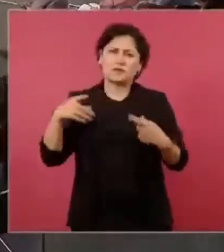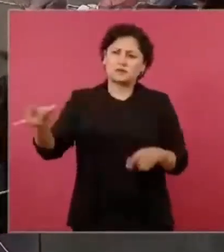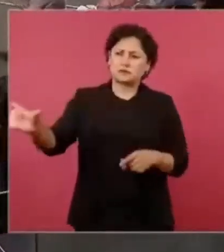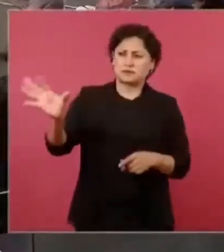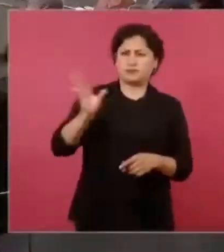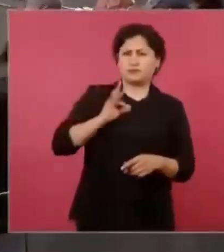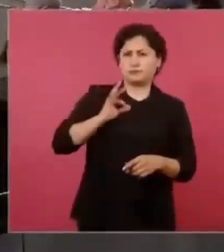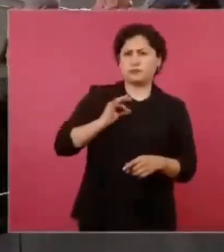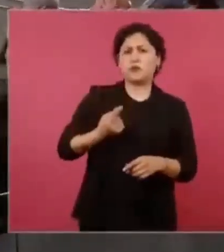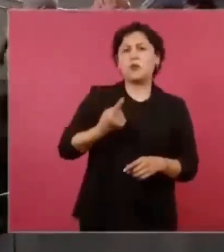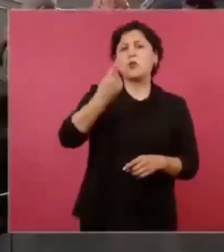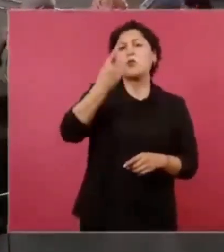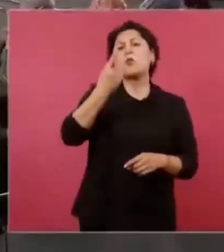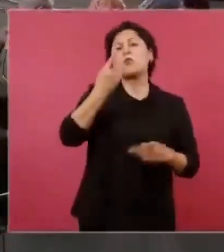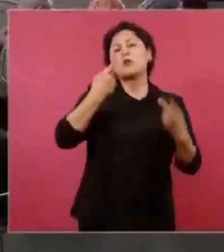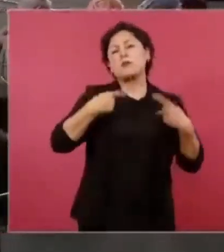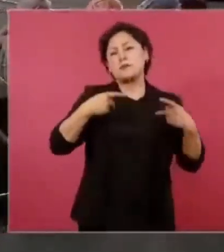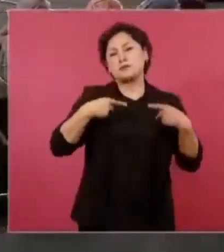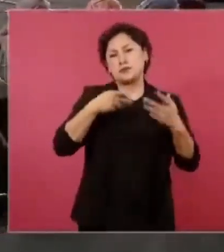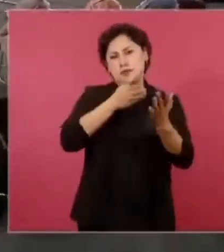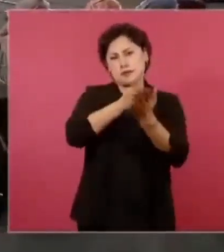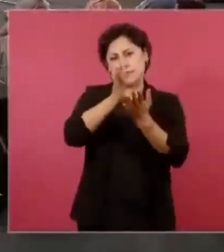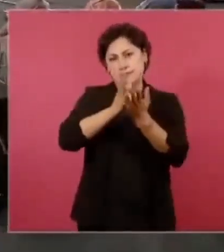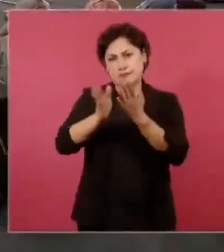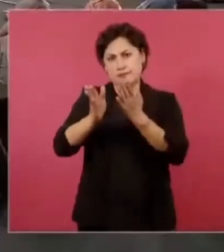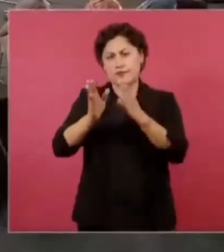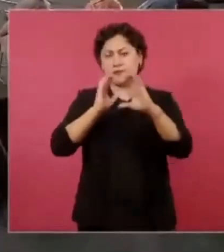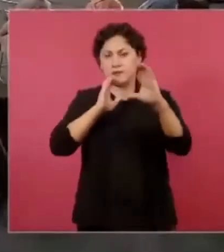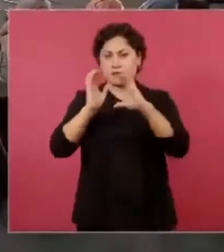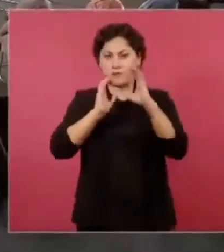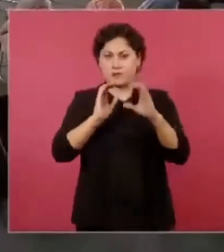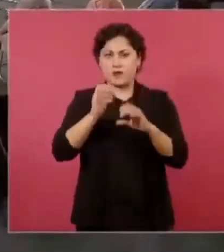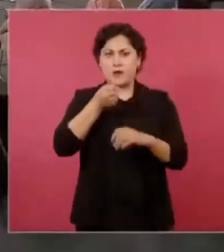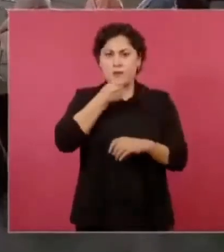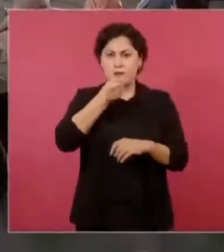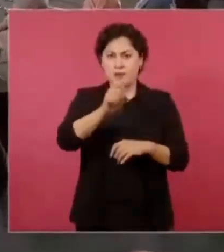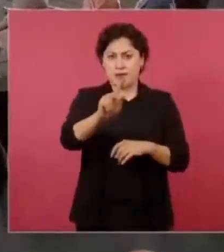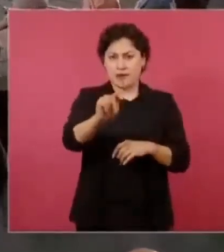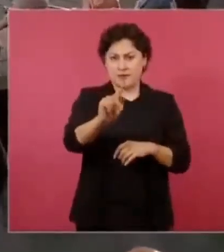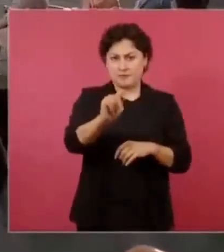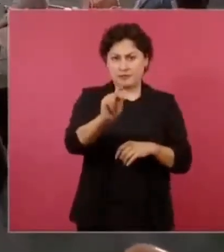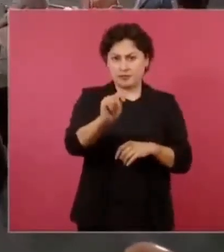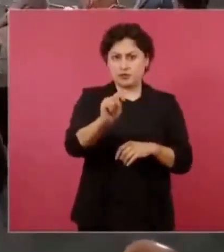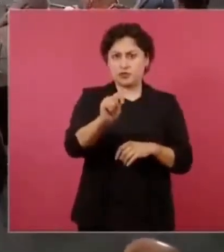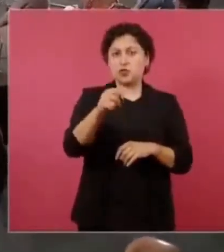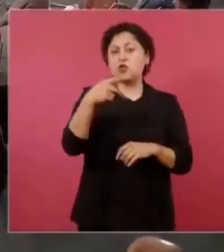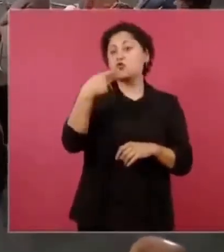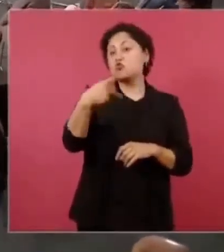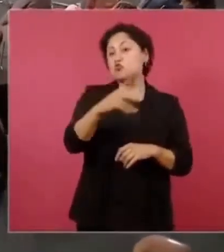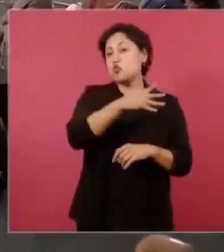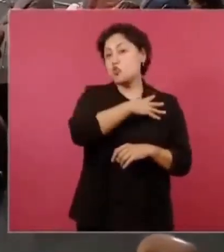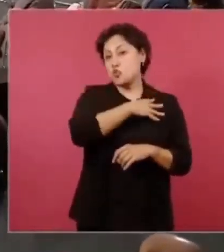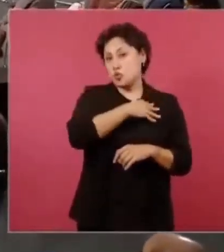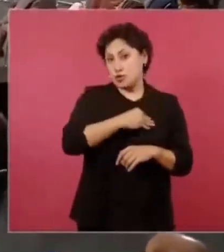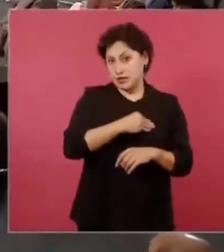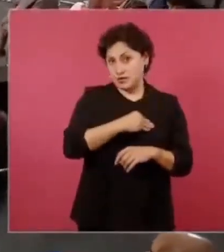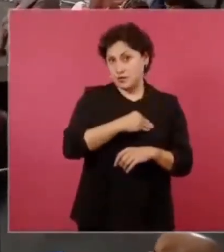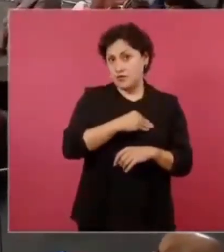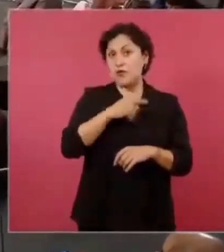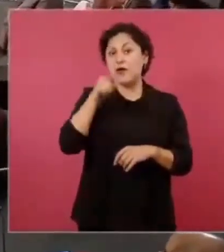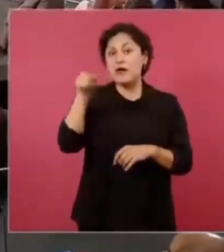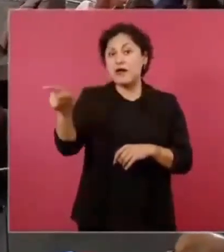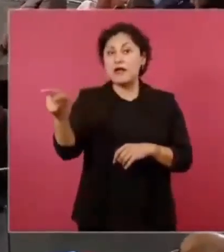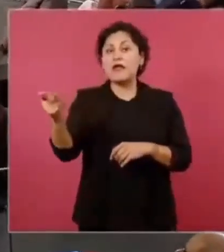simpatizante de nuestro movimiento. Qué niño tan inteligente,